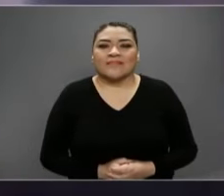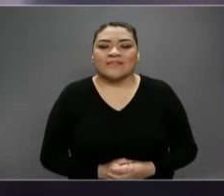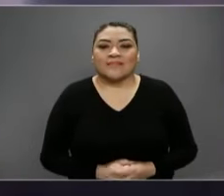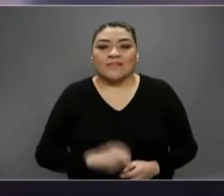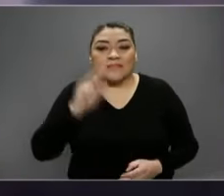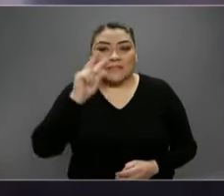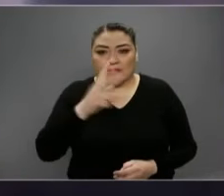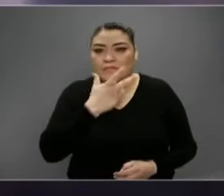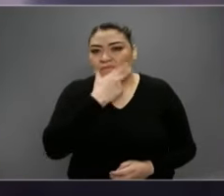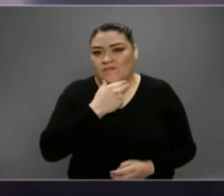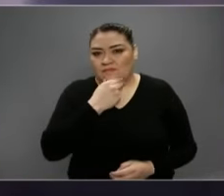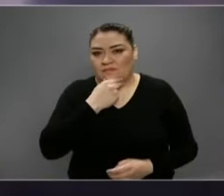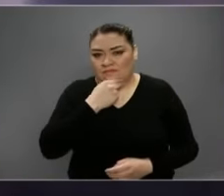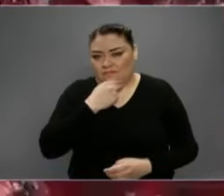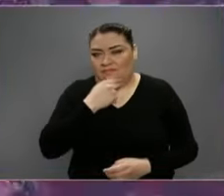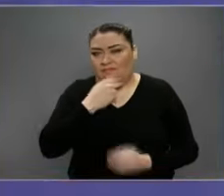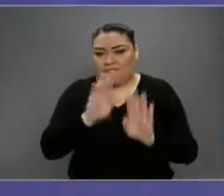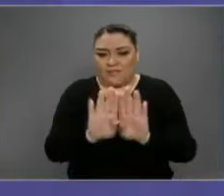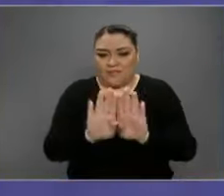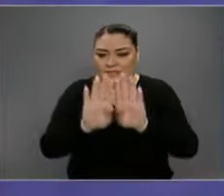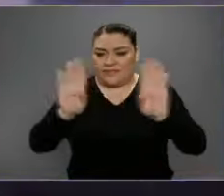Es un hombre que entra a un elevador.